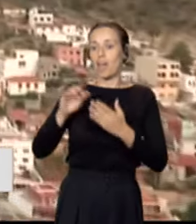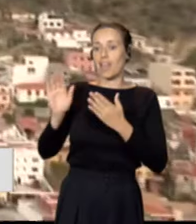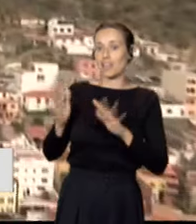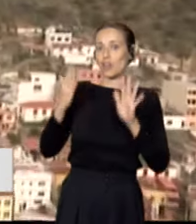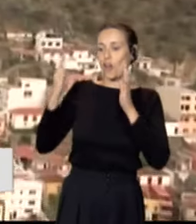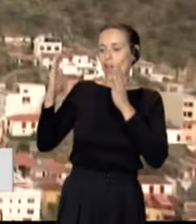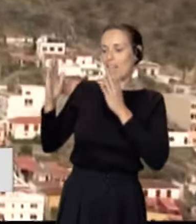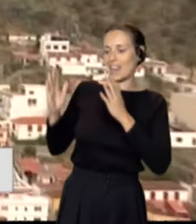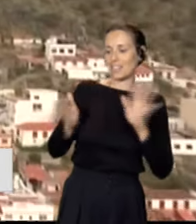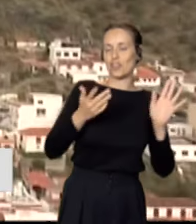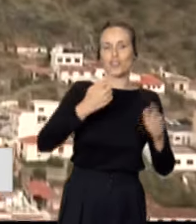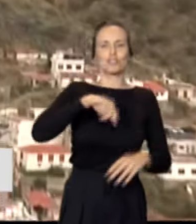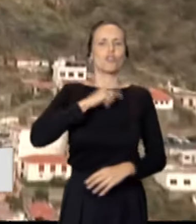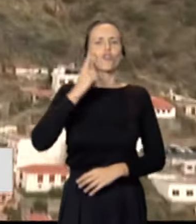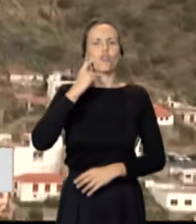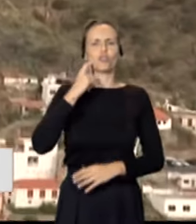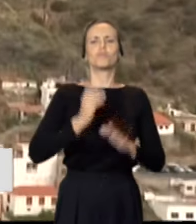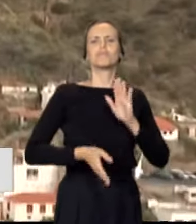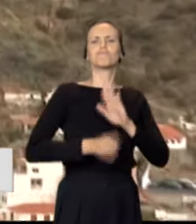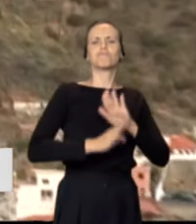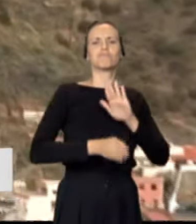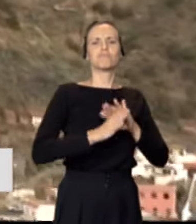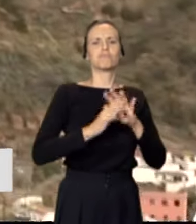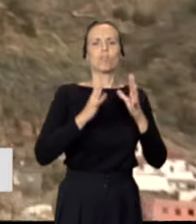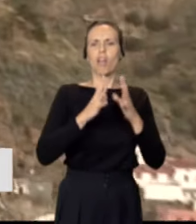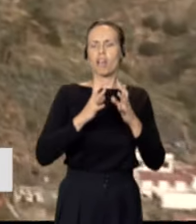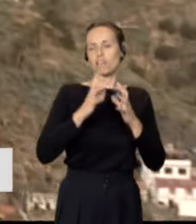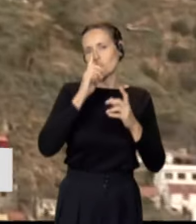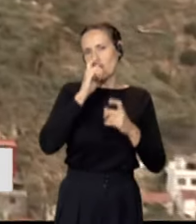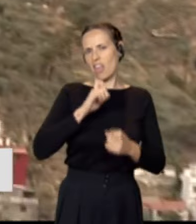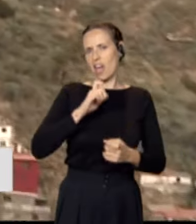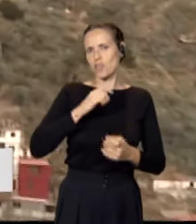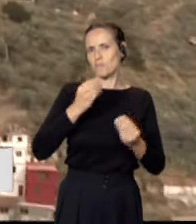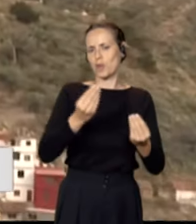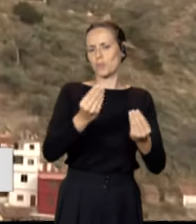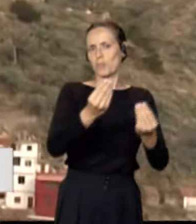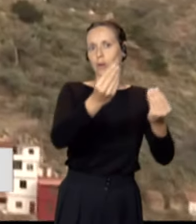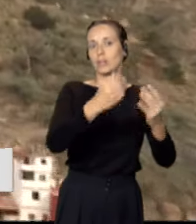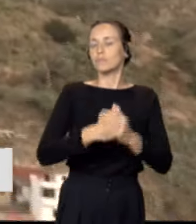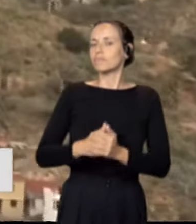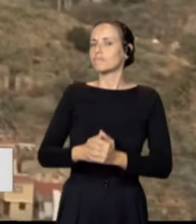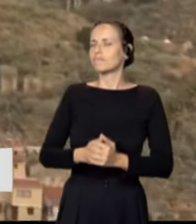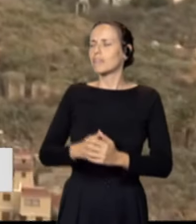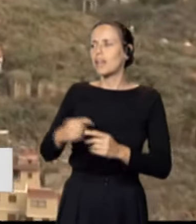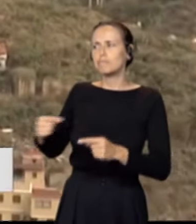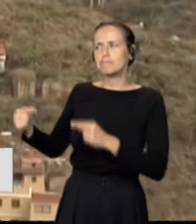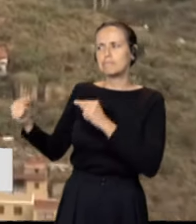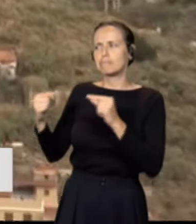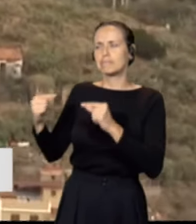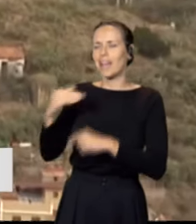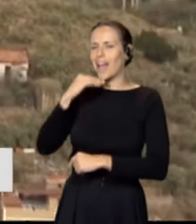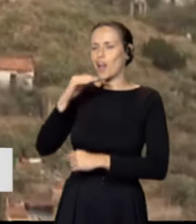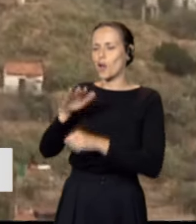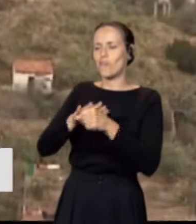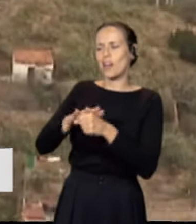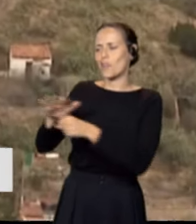no perdemos la costumbre, cada año lo hacemos con más ganas. ¿Y hay pique entre los barrios o no? Hombre, siempre sale algo,